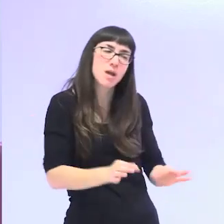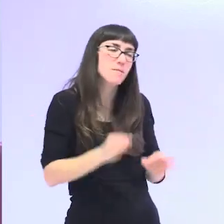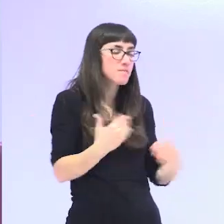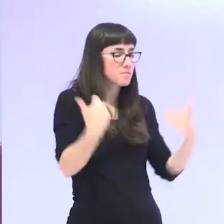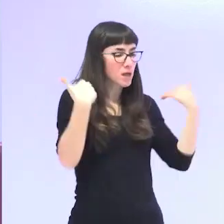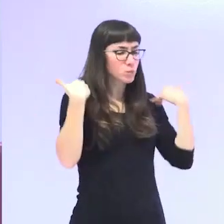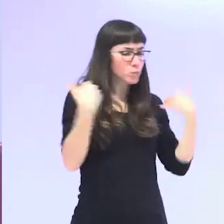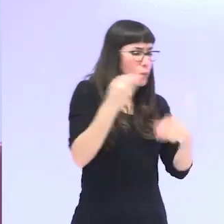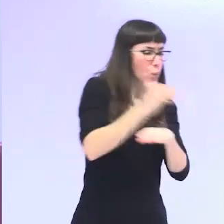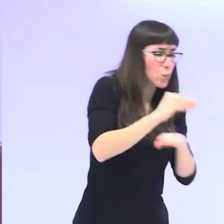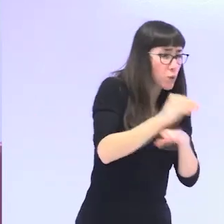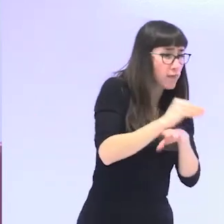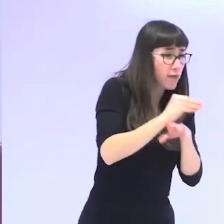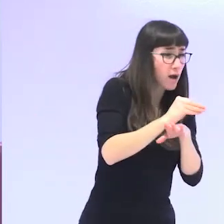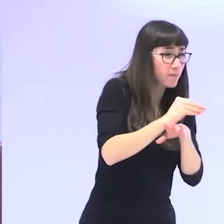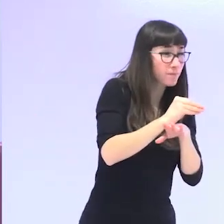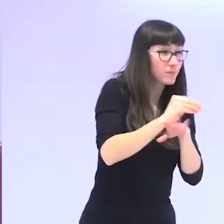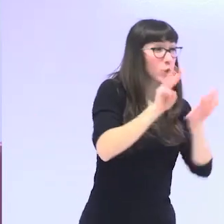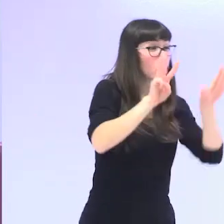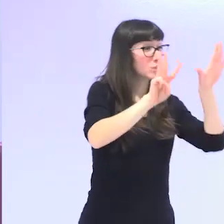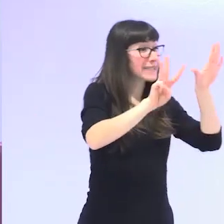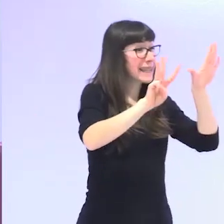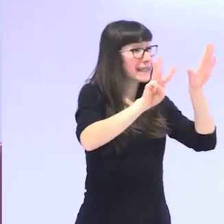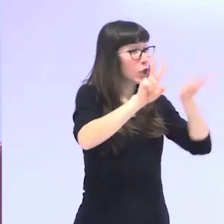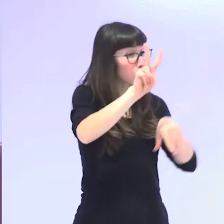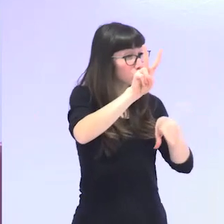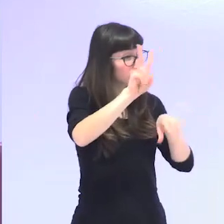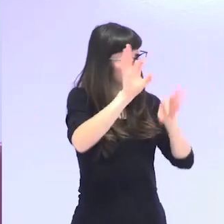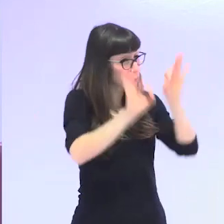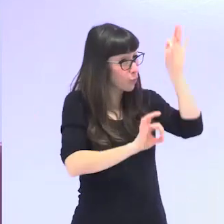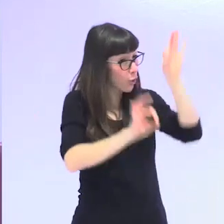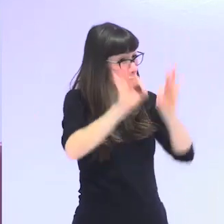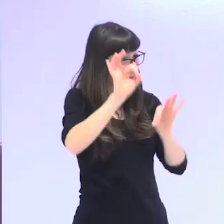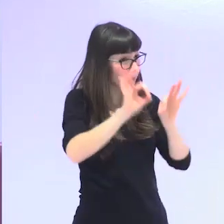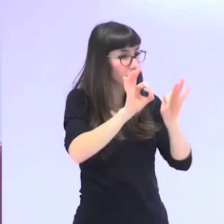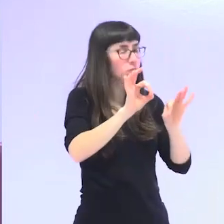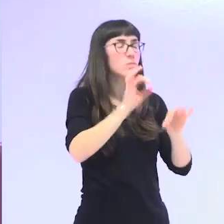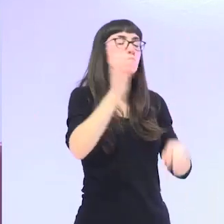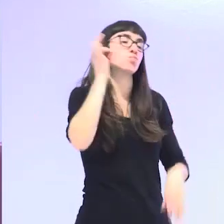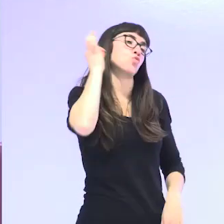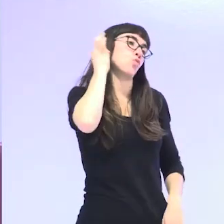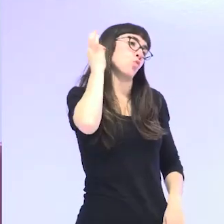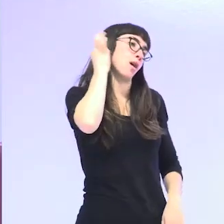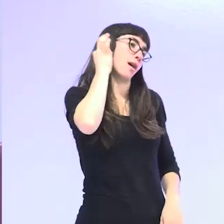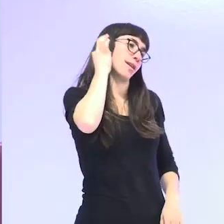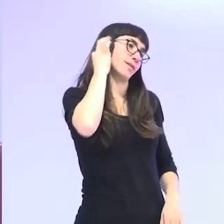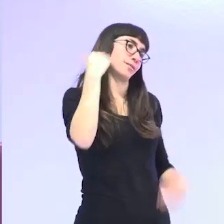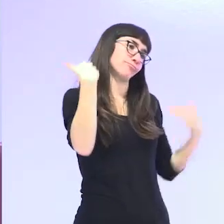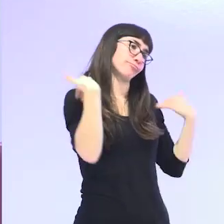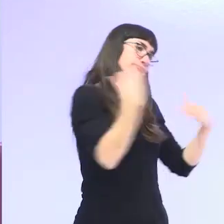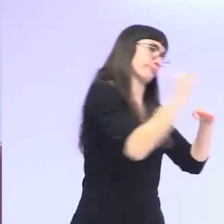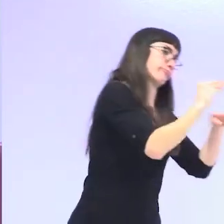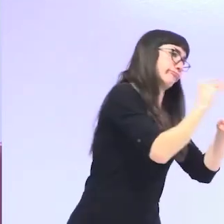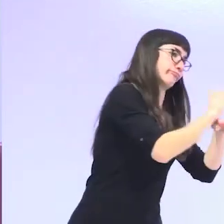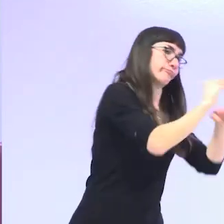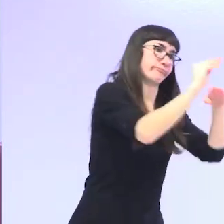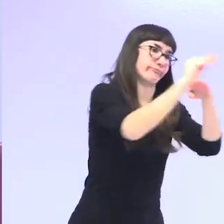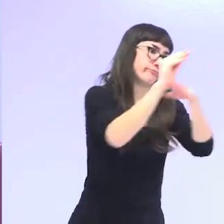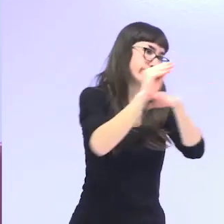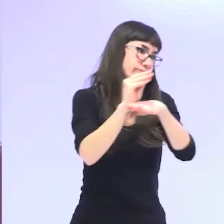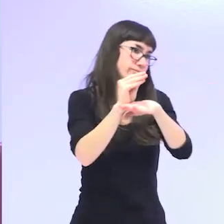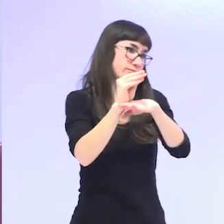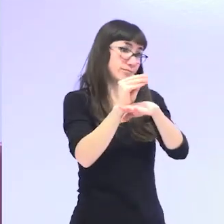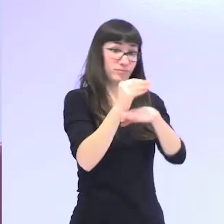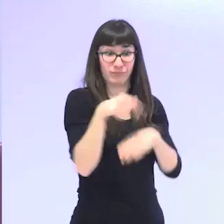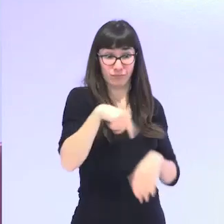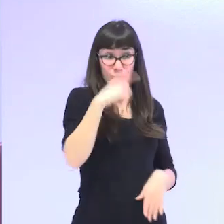cuidan el 82% de las personas que cuidan de alguien son una mujer en 2019